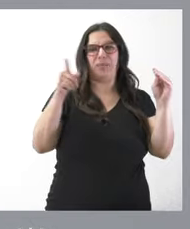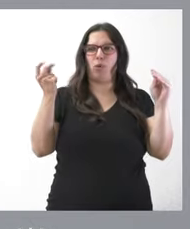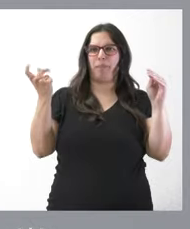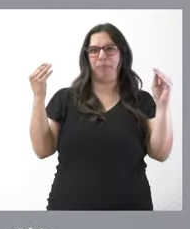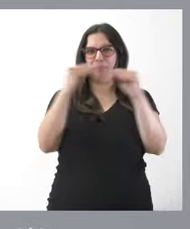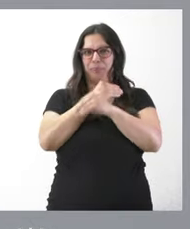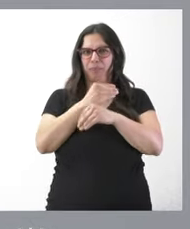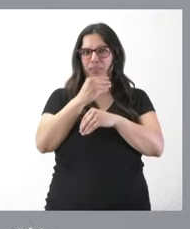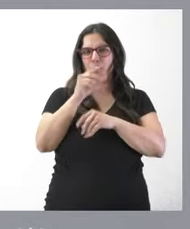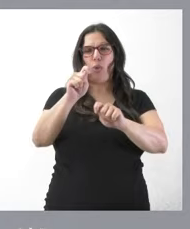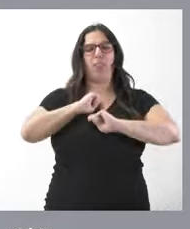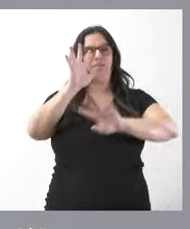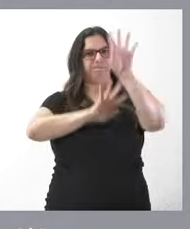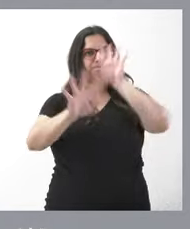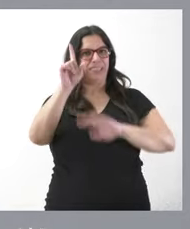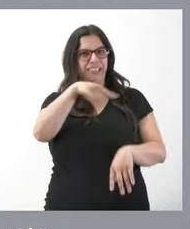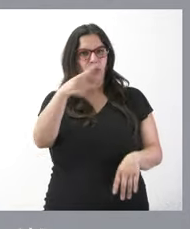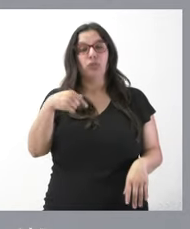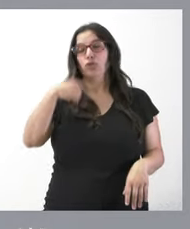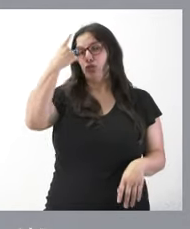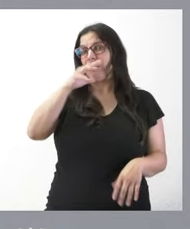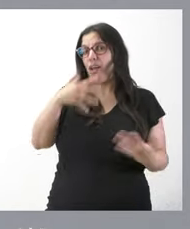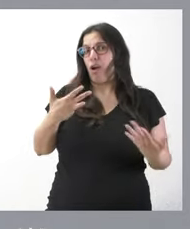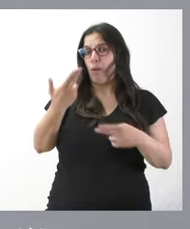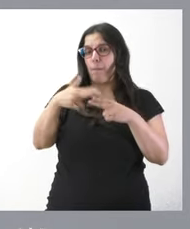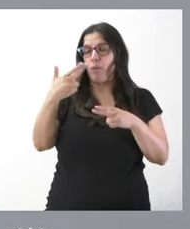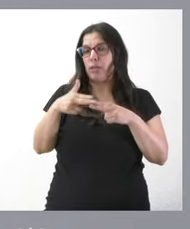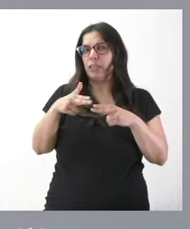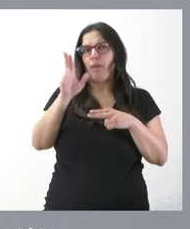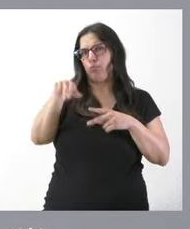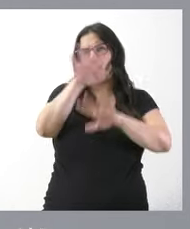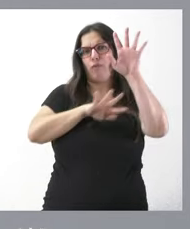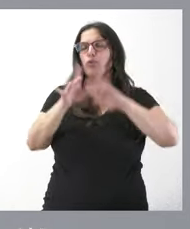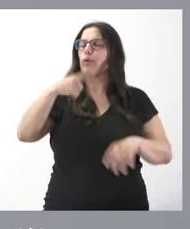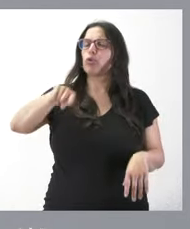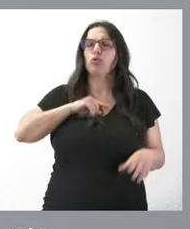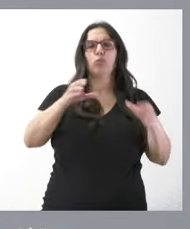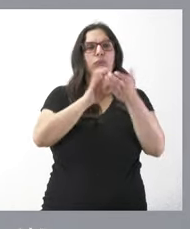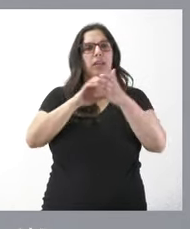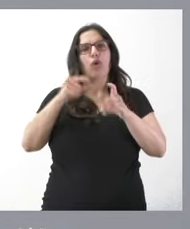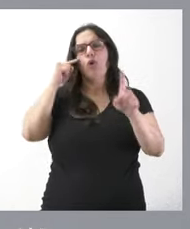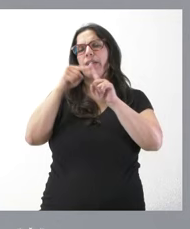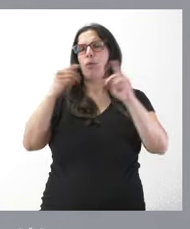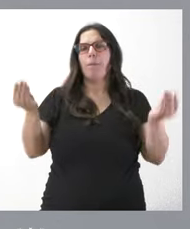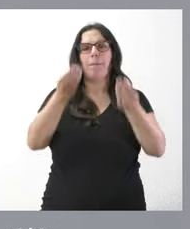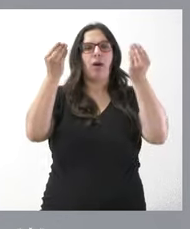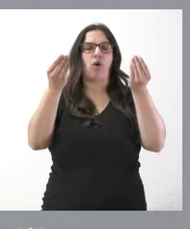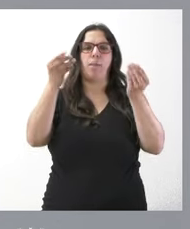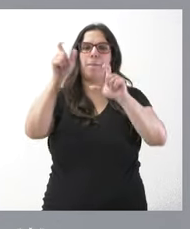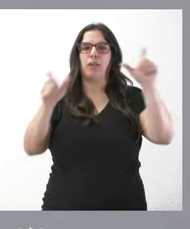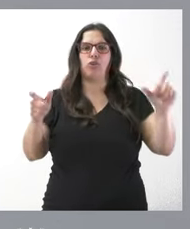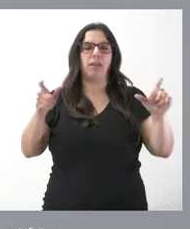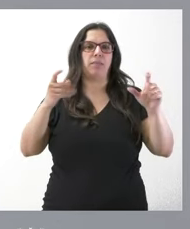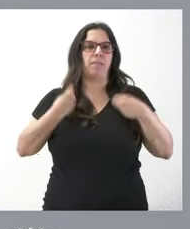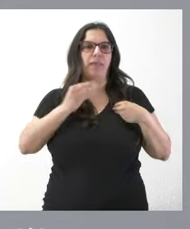Mire, yo sé que en este momento en la política hay mucha confusión pero nosotros en la Junta de Castilla nos estamos dedicando a mejorar la vida de la gente esto es quizá lo que nos está diferenciando